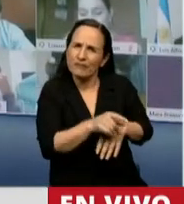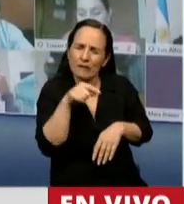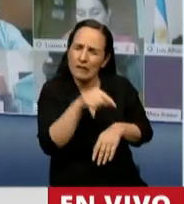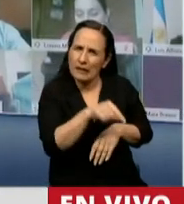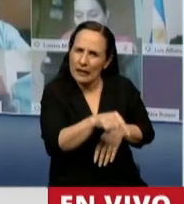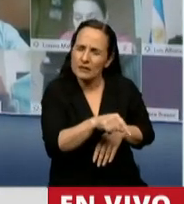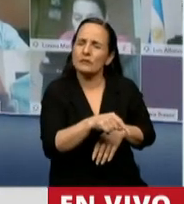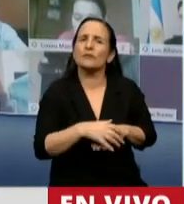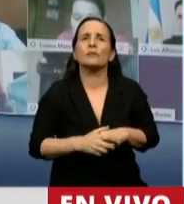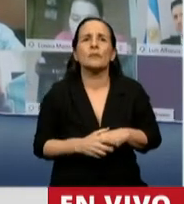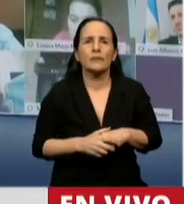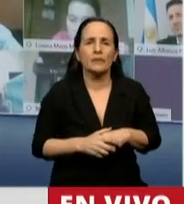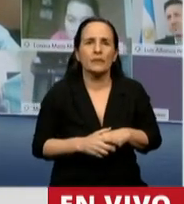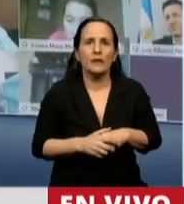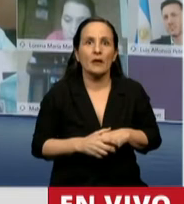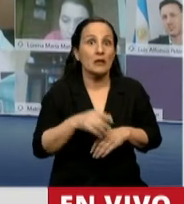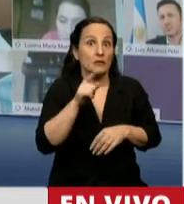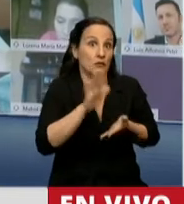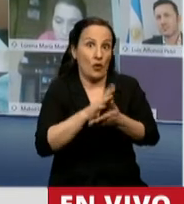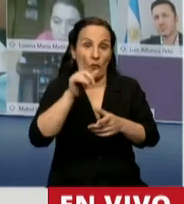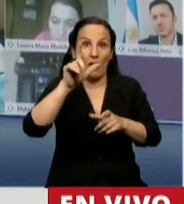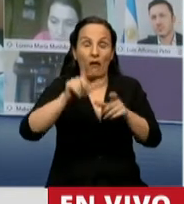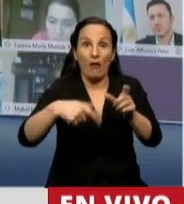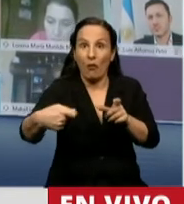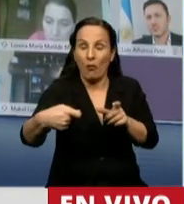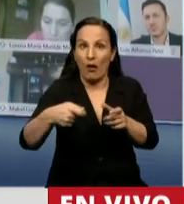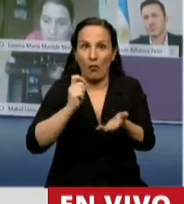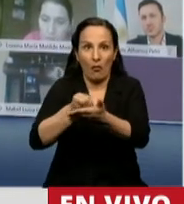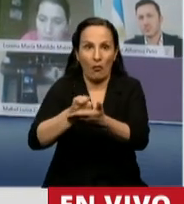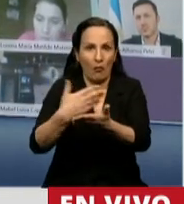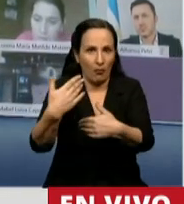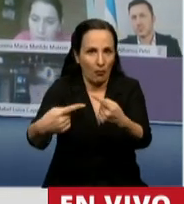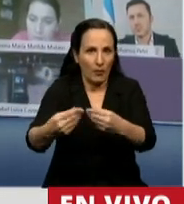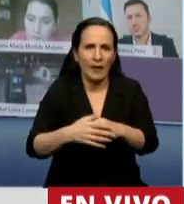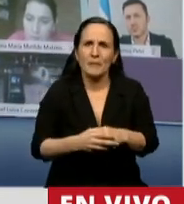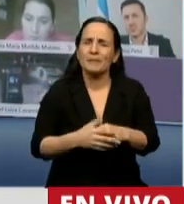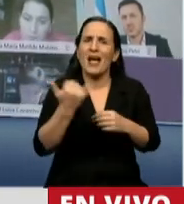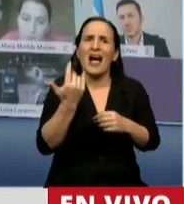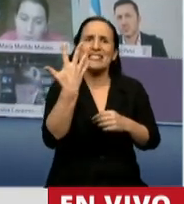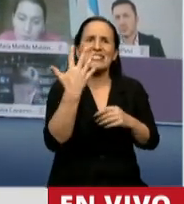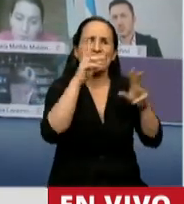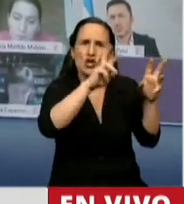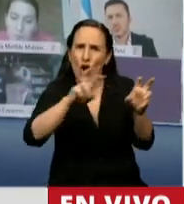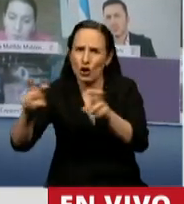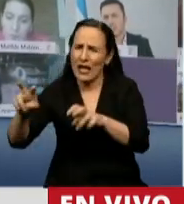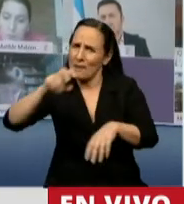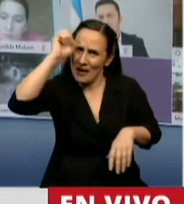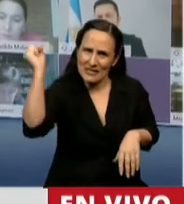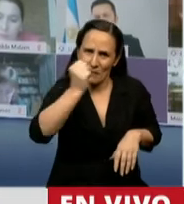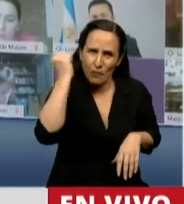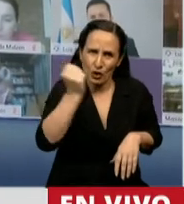Sostenibilidad del Sistema Previsional. Este proyecto tiene cinco temas que son muy importantes,